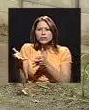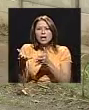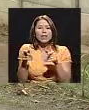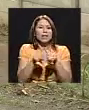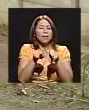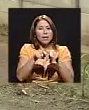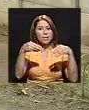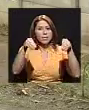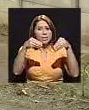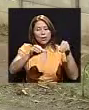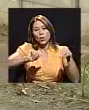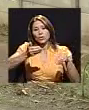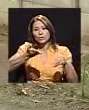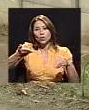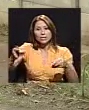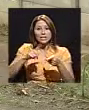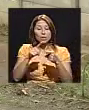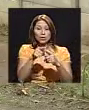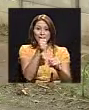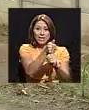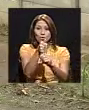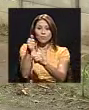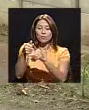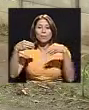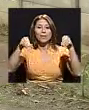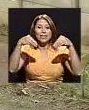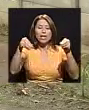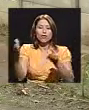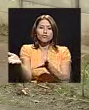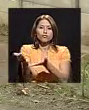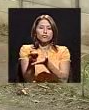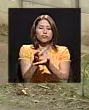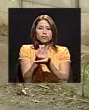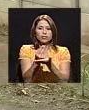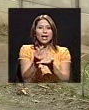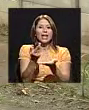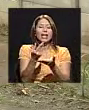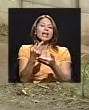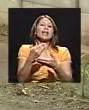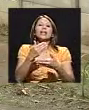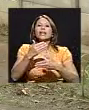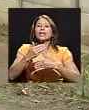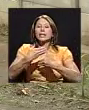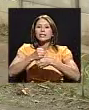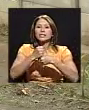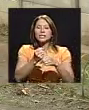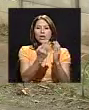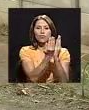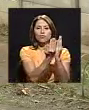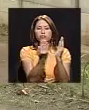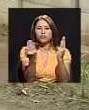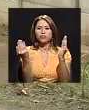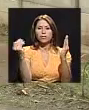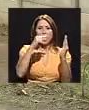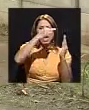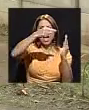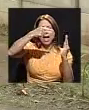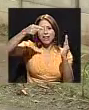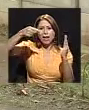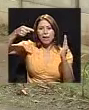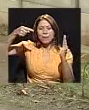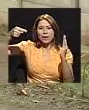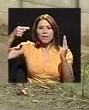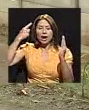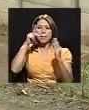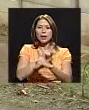también. Y entonces ellos mismos la vendieron e hicieron la gestión para poner el alambre de navaja que protege montones y los muchachos, por